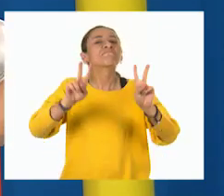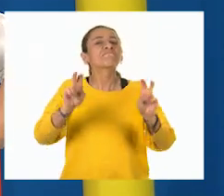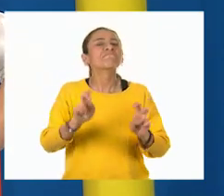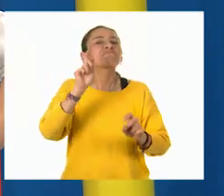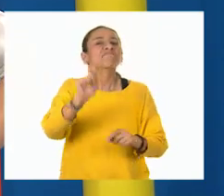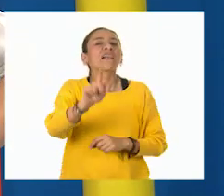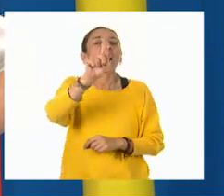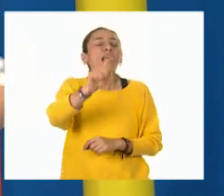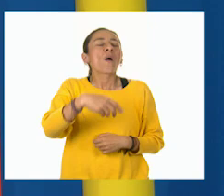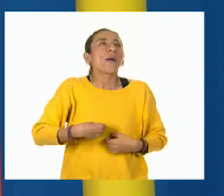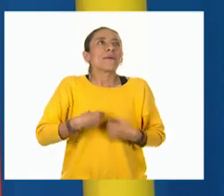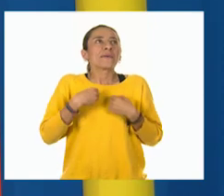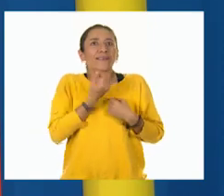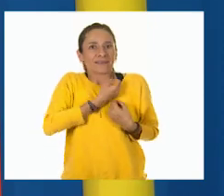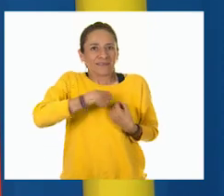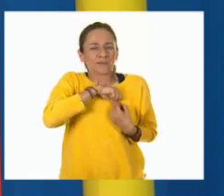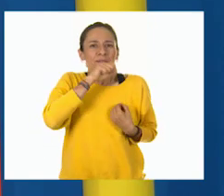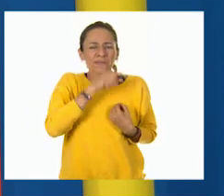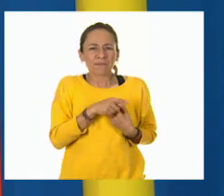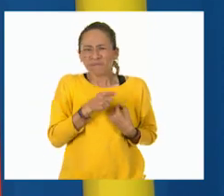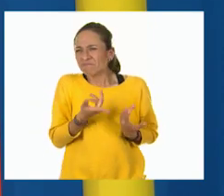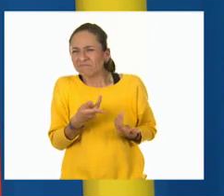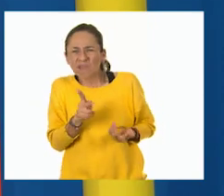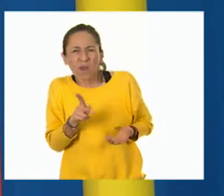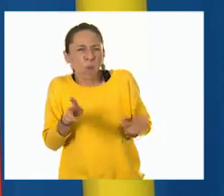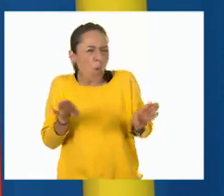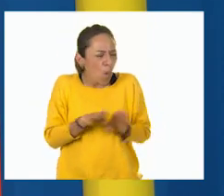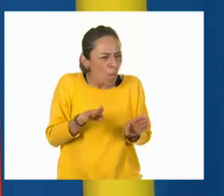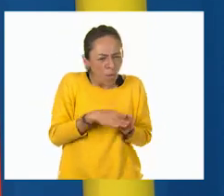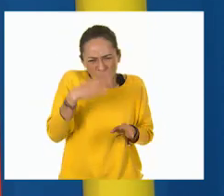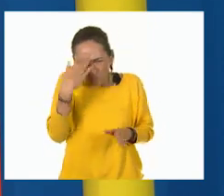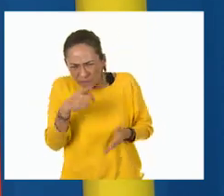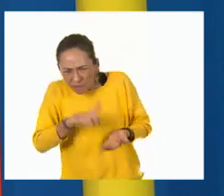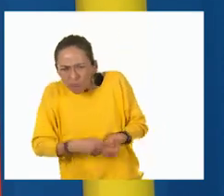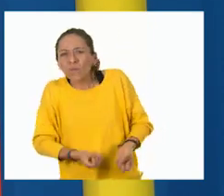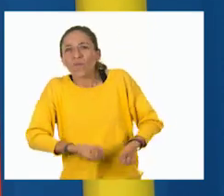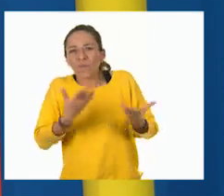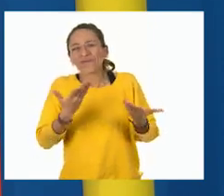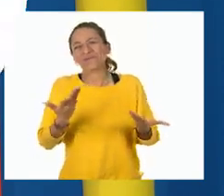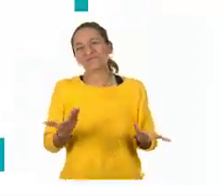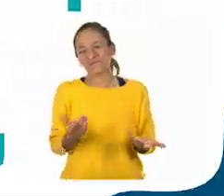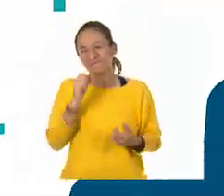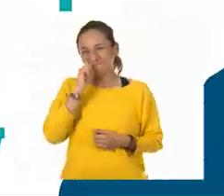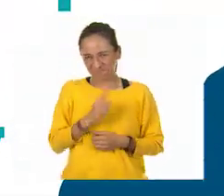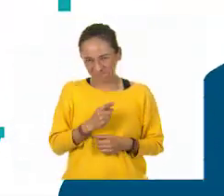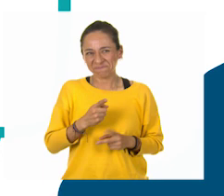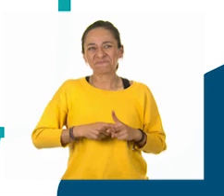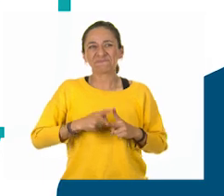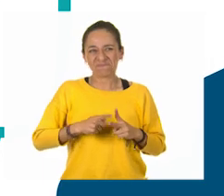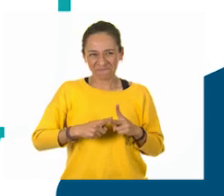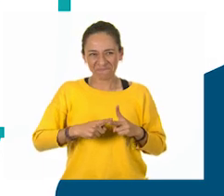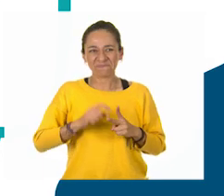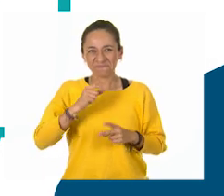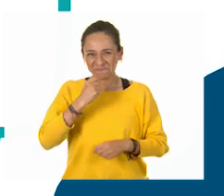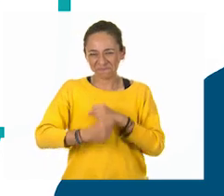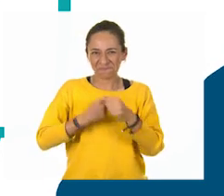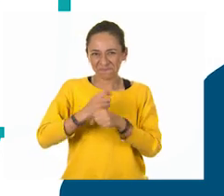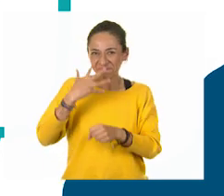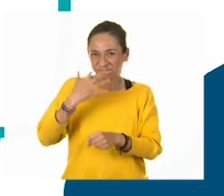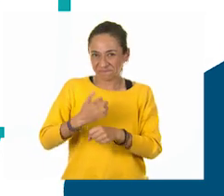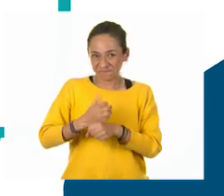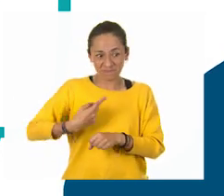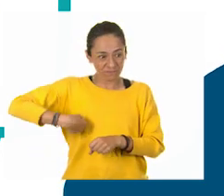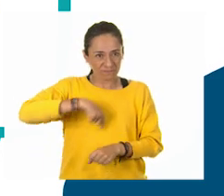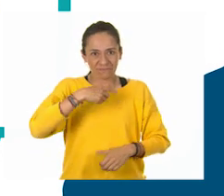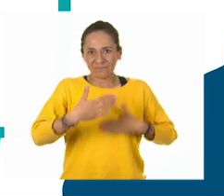pero ¿cómo se mide? De matemáticas de quinto grado. Y espero lo hayan disfrutado tanto como nosotros. A continuación,